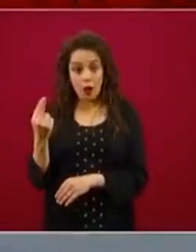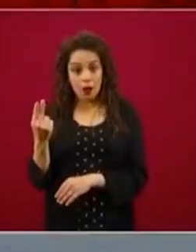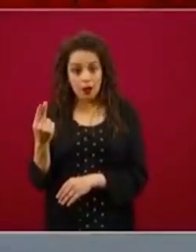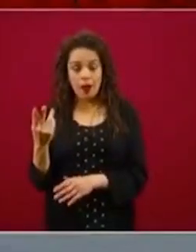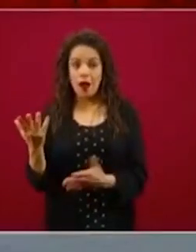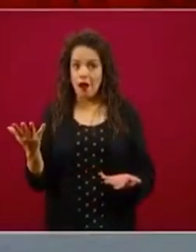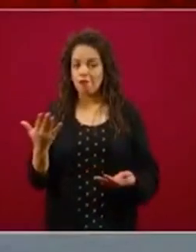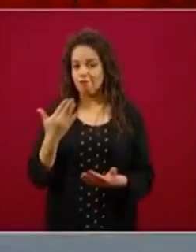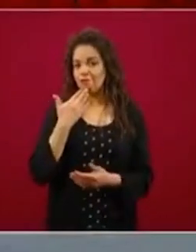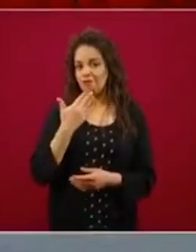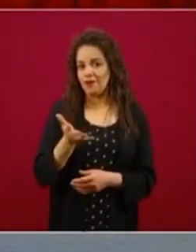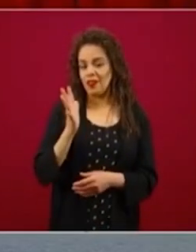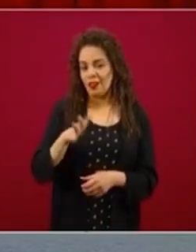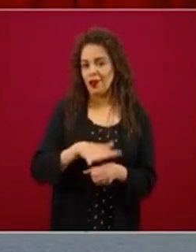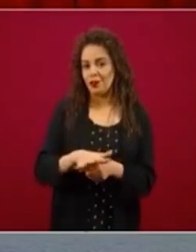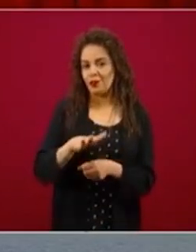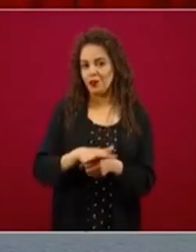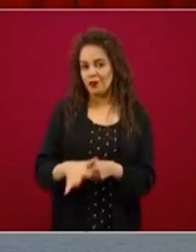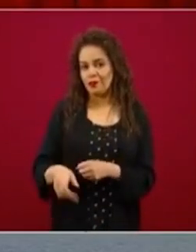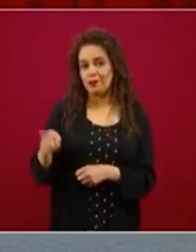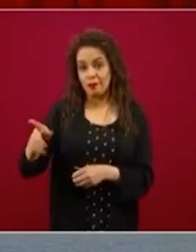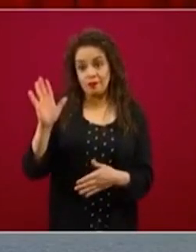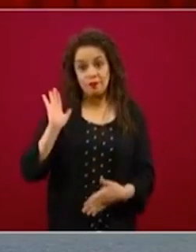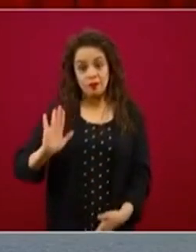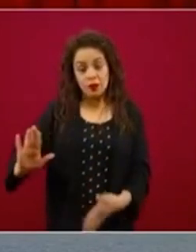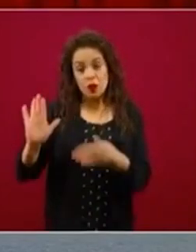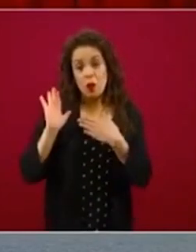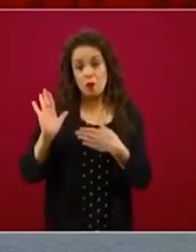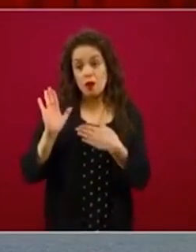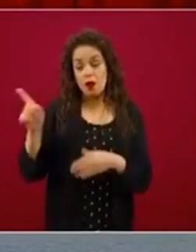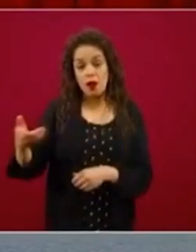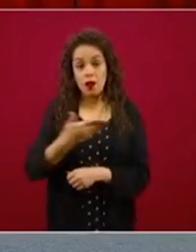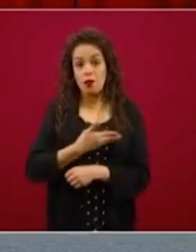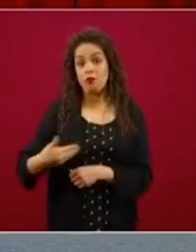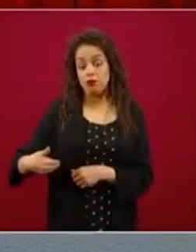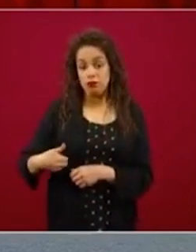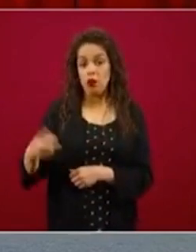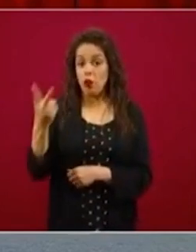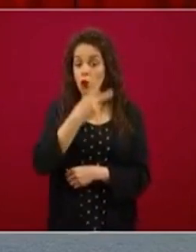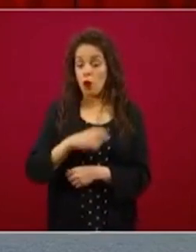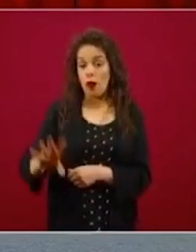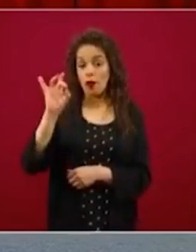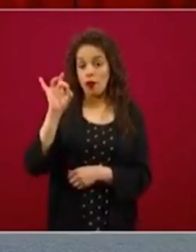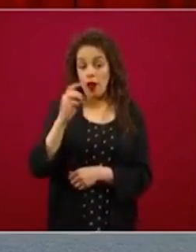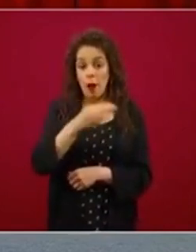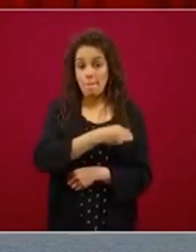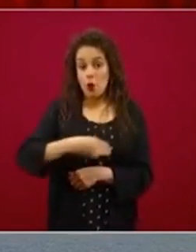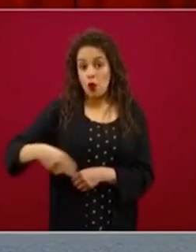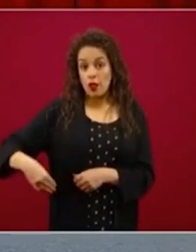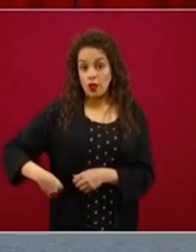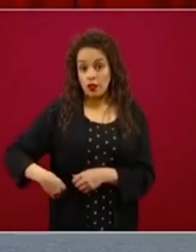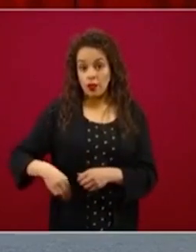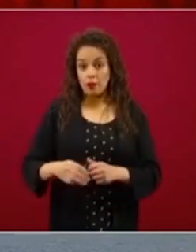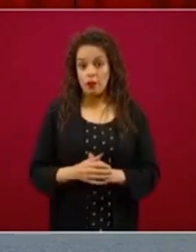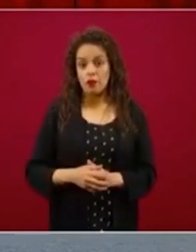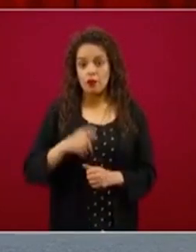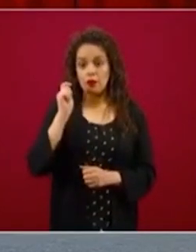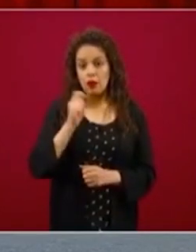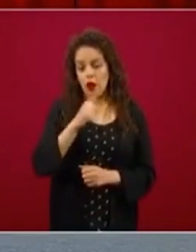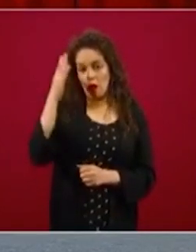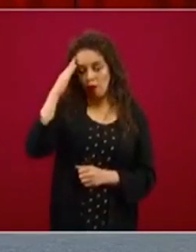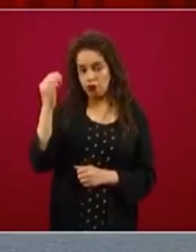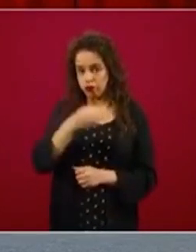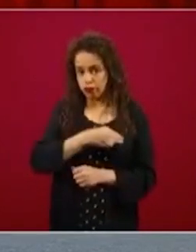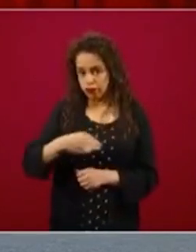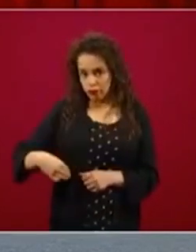buena parte. El compromiso del presidente de la República es que los 230 municipios, cabeceas municipales que no tenían este